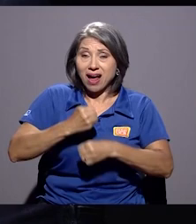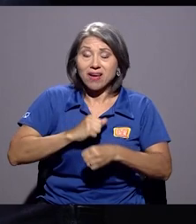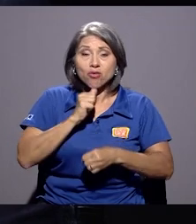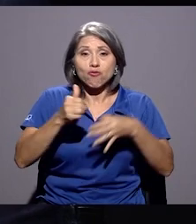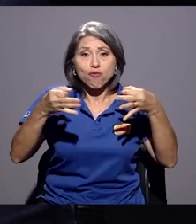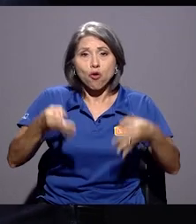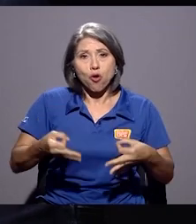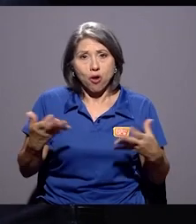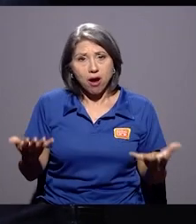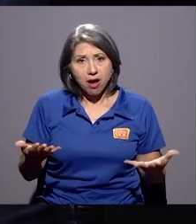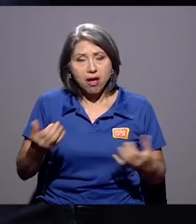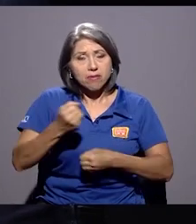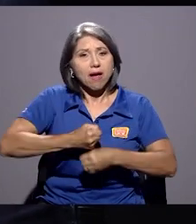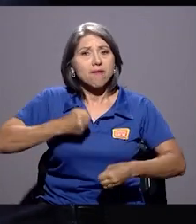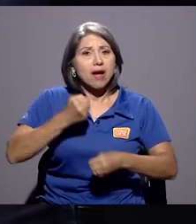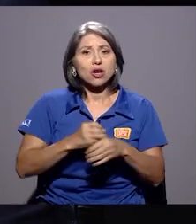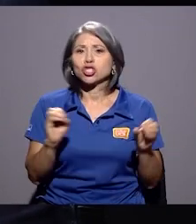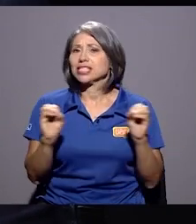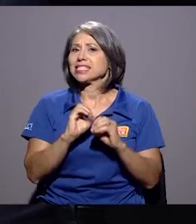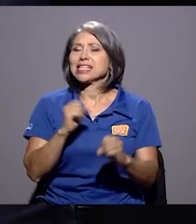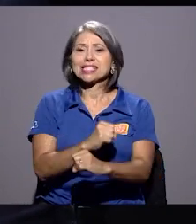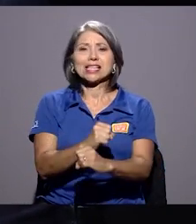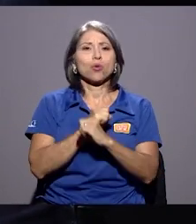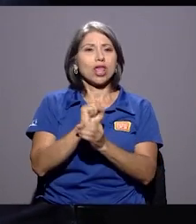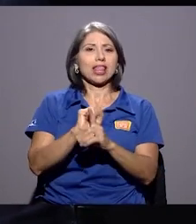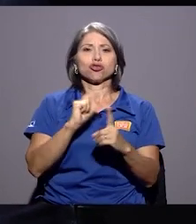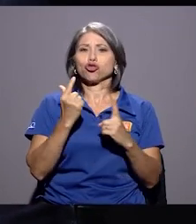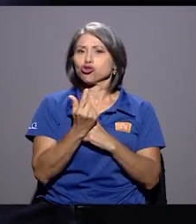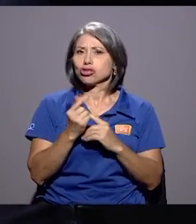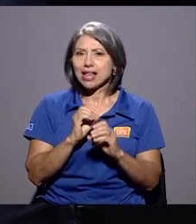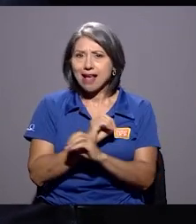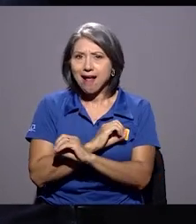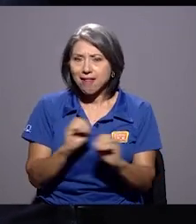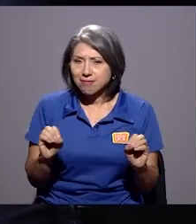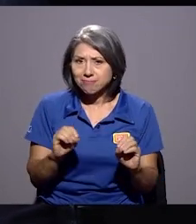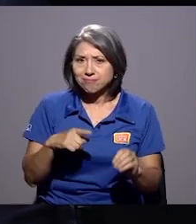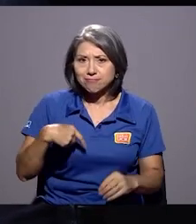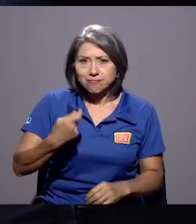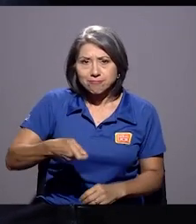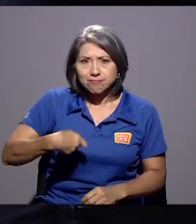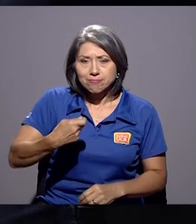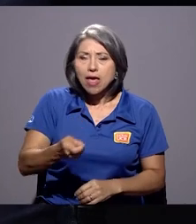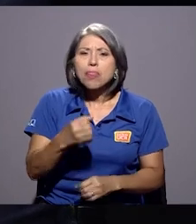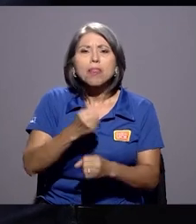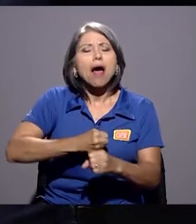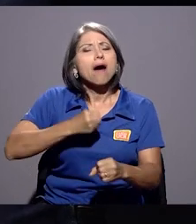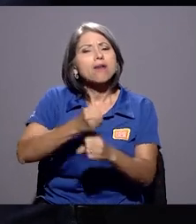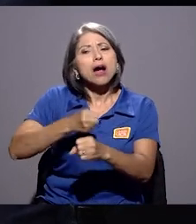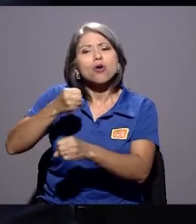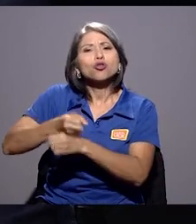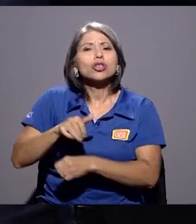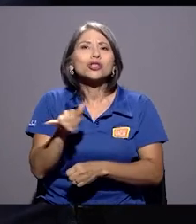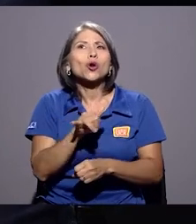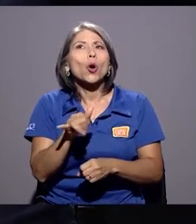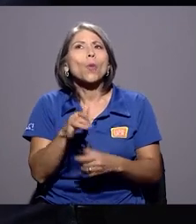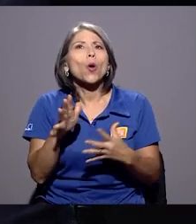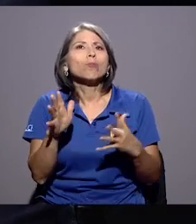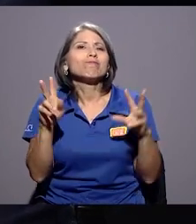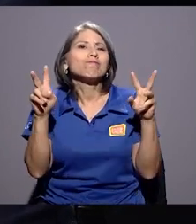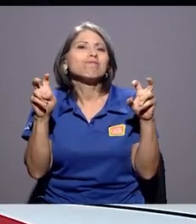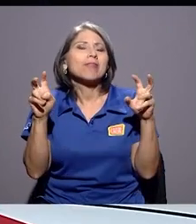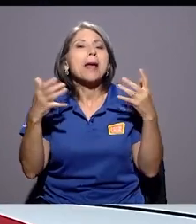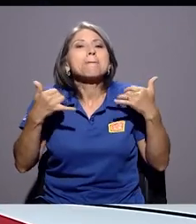trabajos informales, trabajos sin seguridad social, trabajos que de alguna manera son una especie de mientras